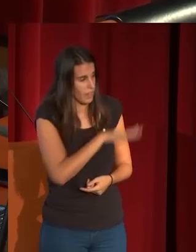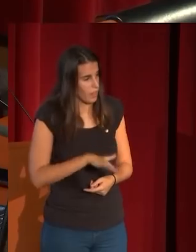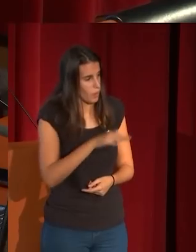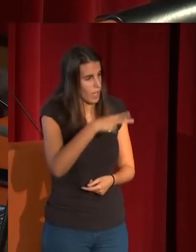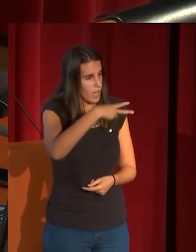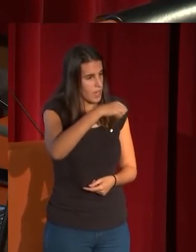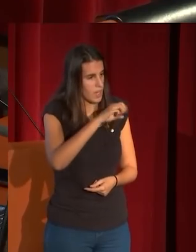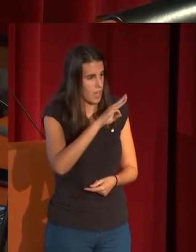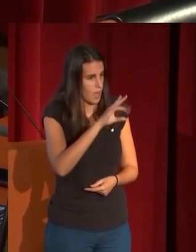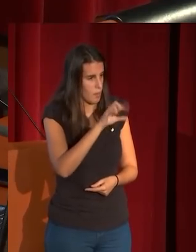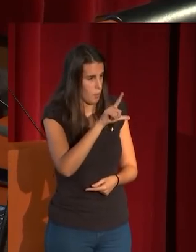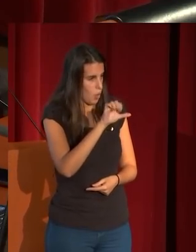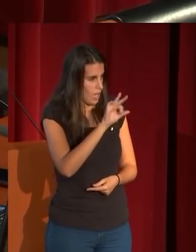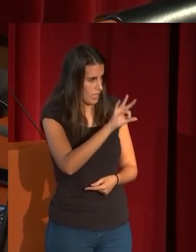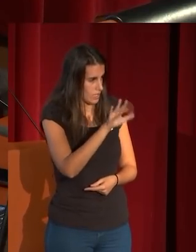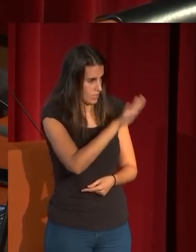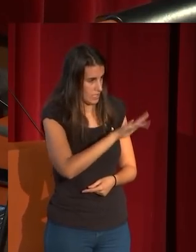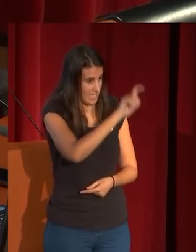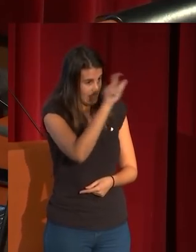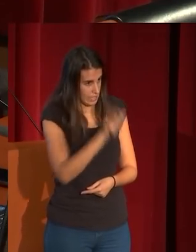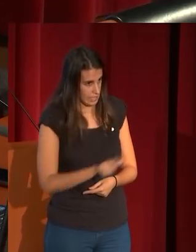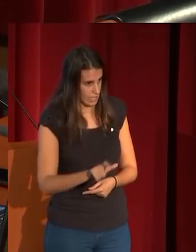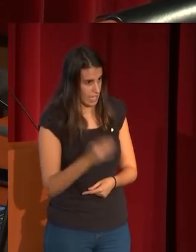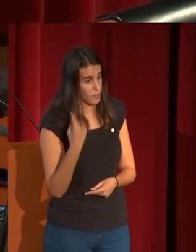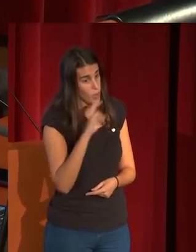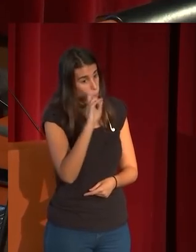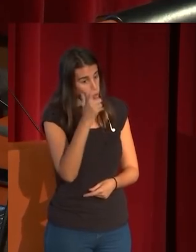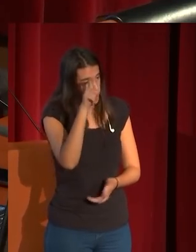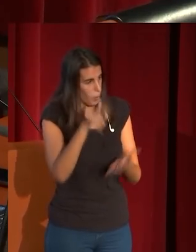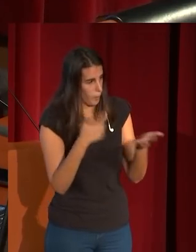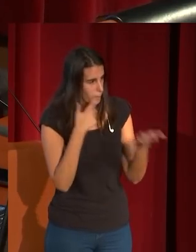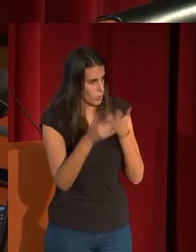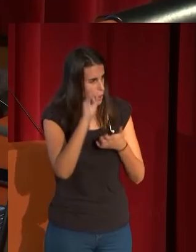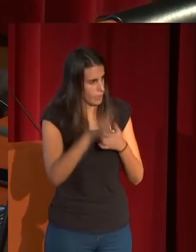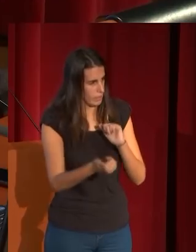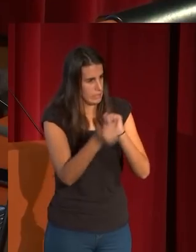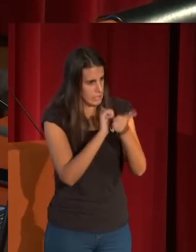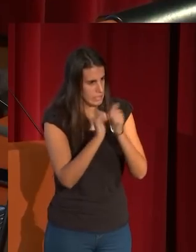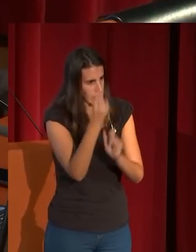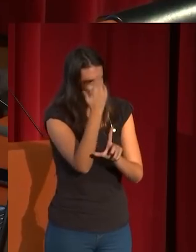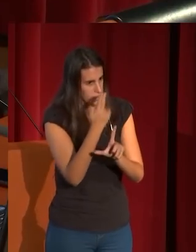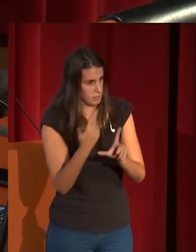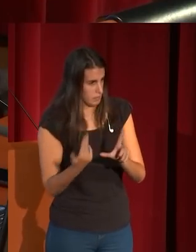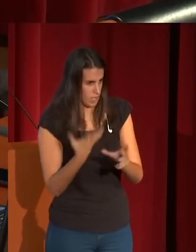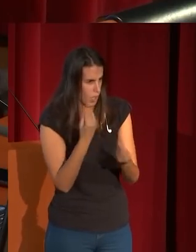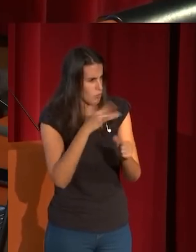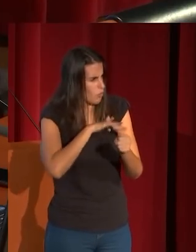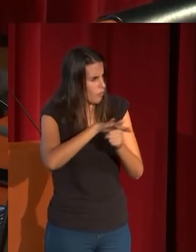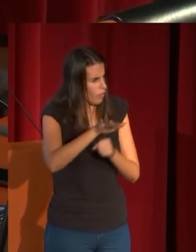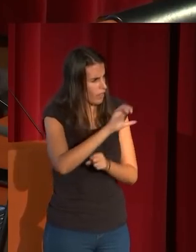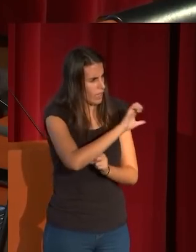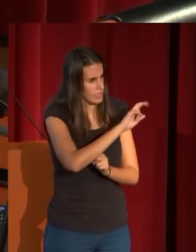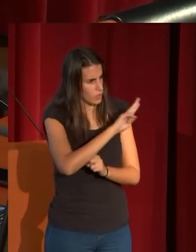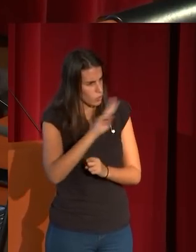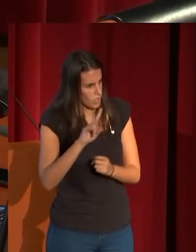Sargent muy poco después en 1875 y que luego van a tratar muchos otros artistas el norteamericano Hickens